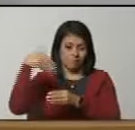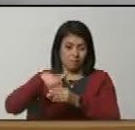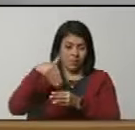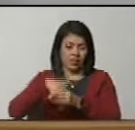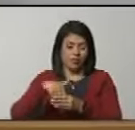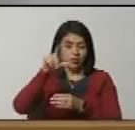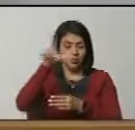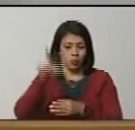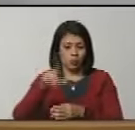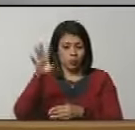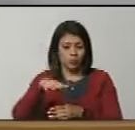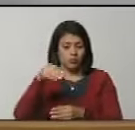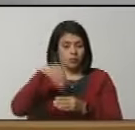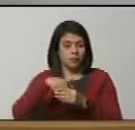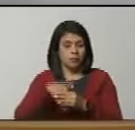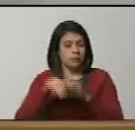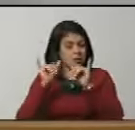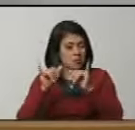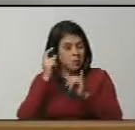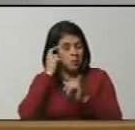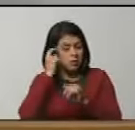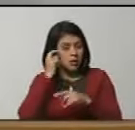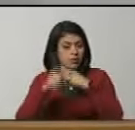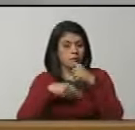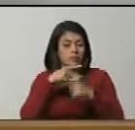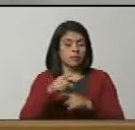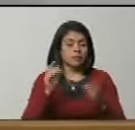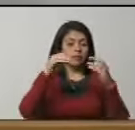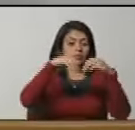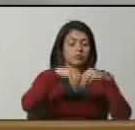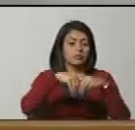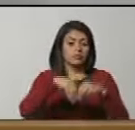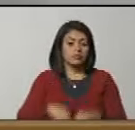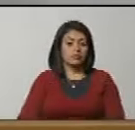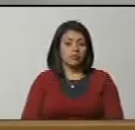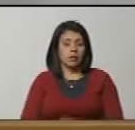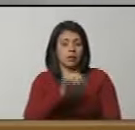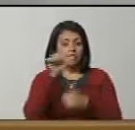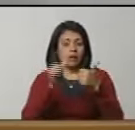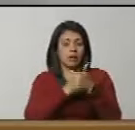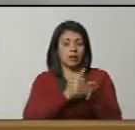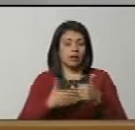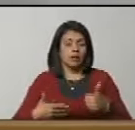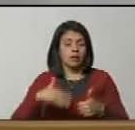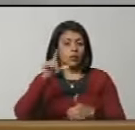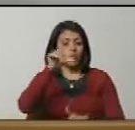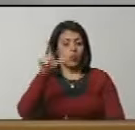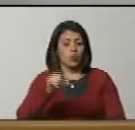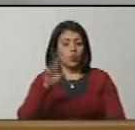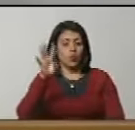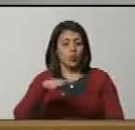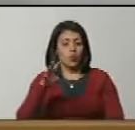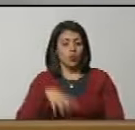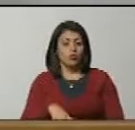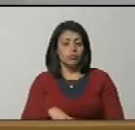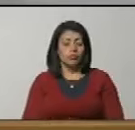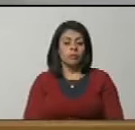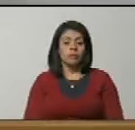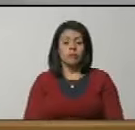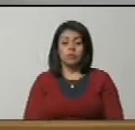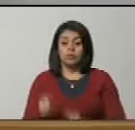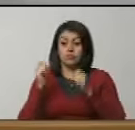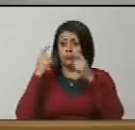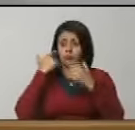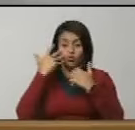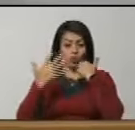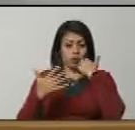del referendo consultivo, de ponerse de acuerdo con el vicepresidente de Guyana, que es un felón, que